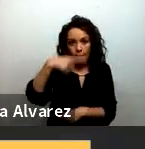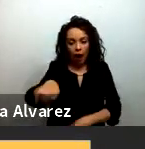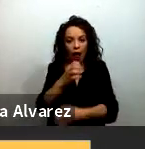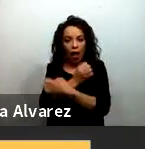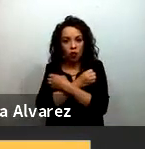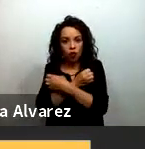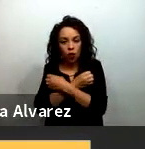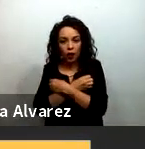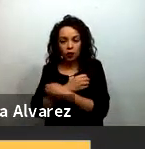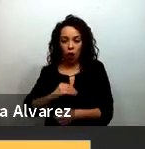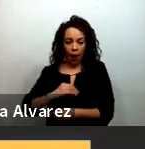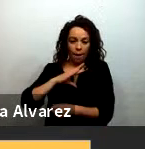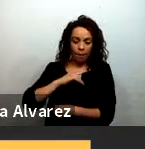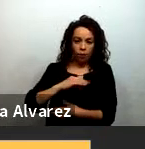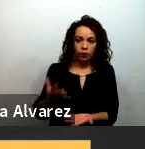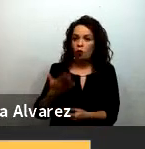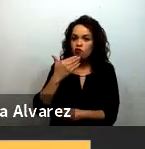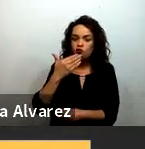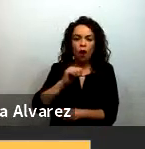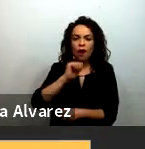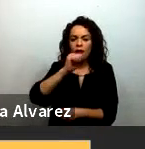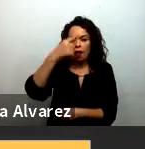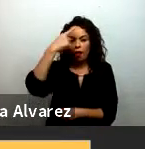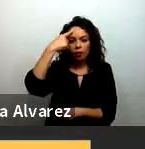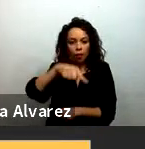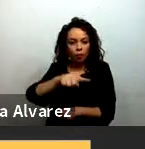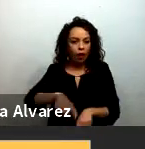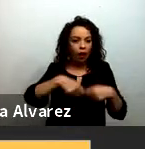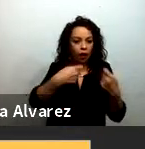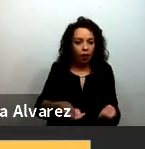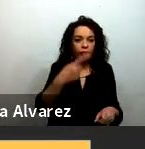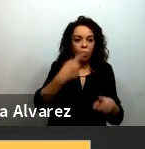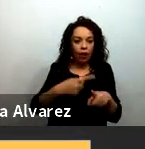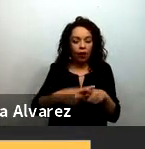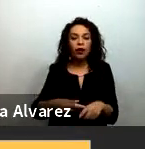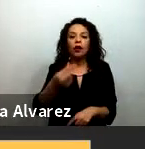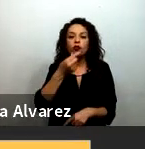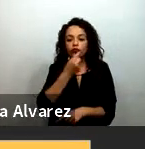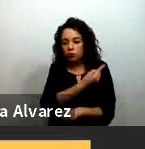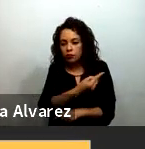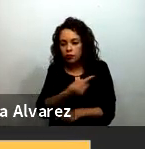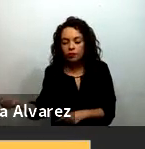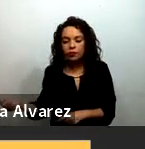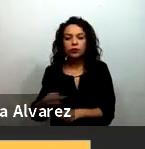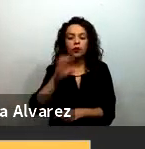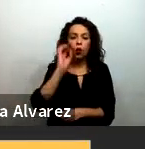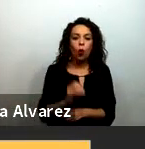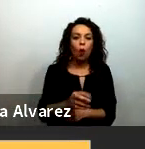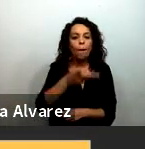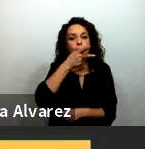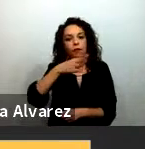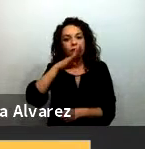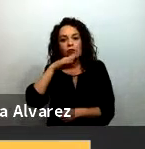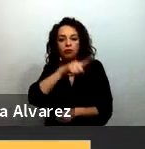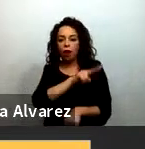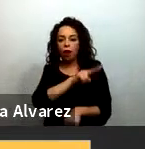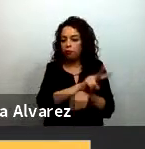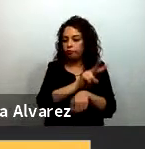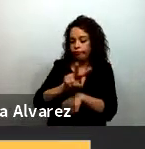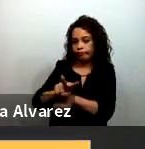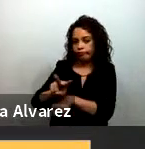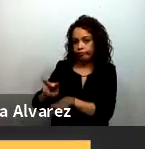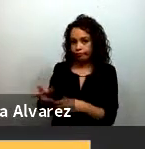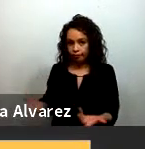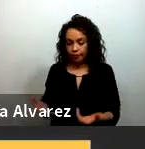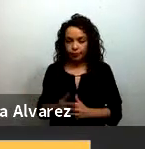madres y cuidadores de niñas y niños menores de tres años esto a pesar de que pues ya es una obligación constitucional en partición de la educación inicial